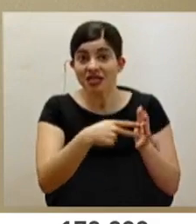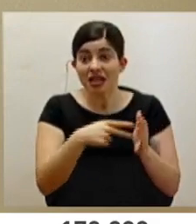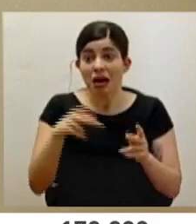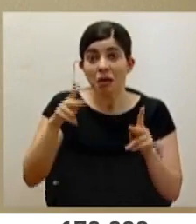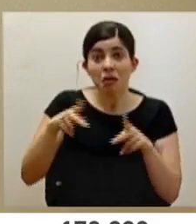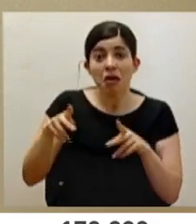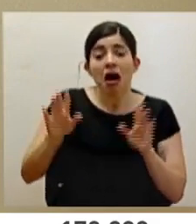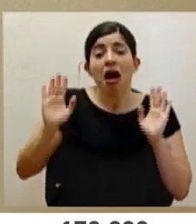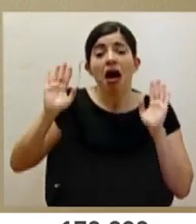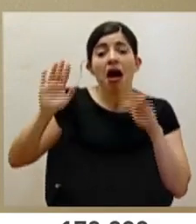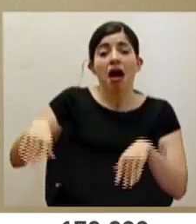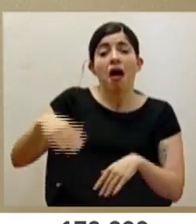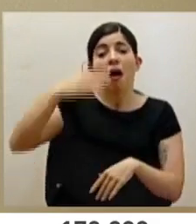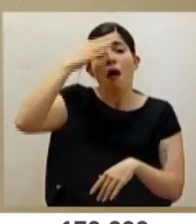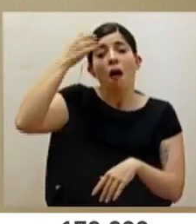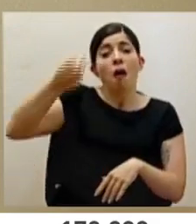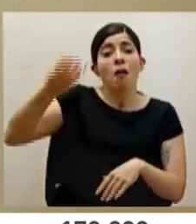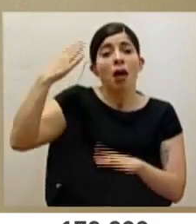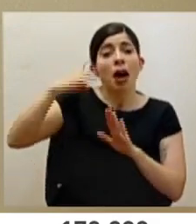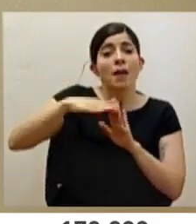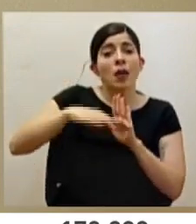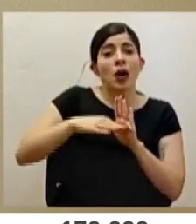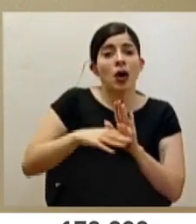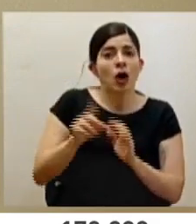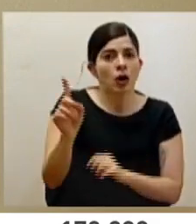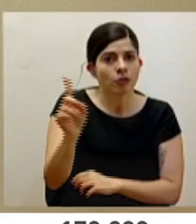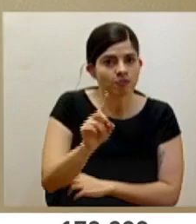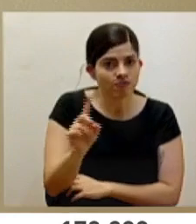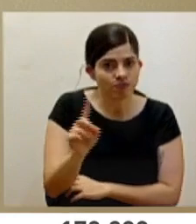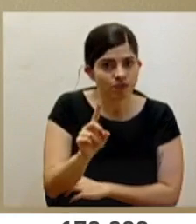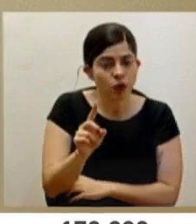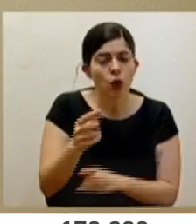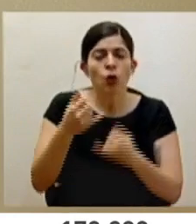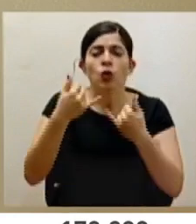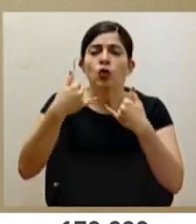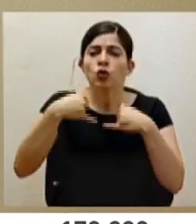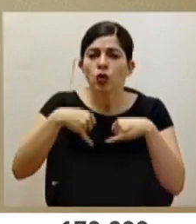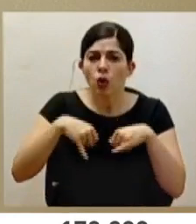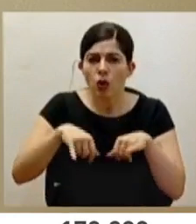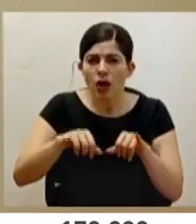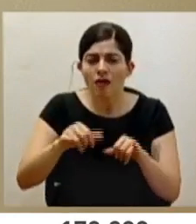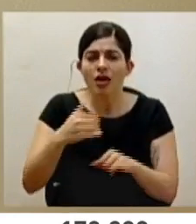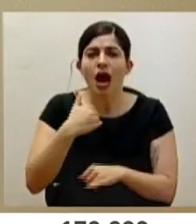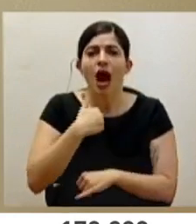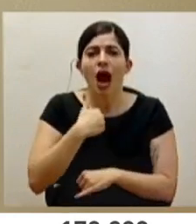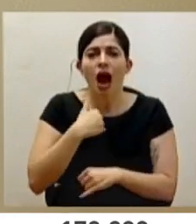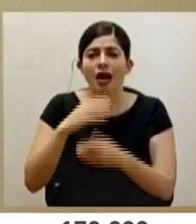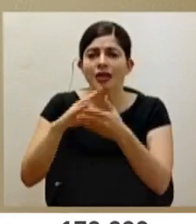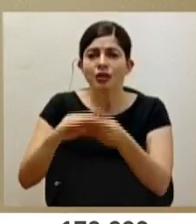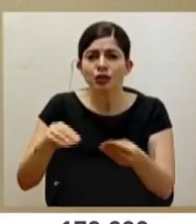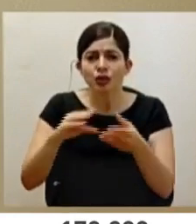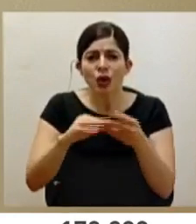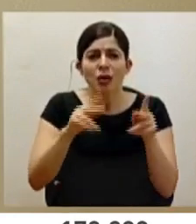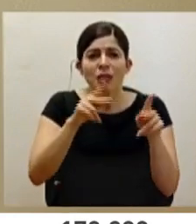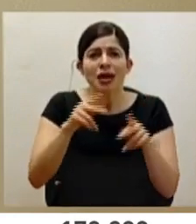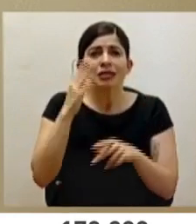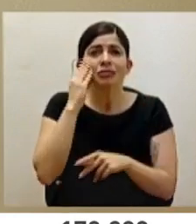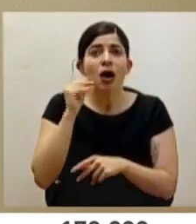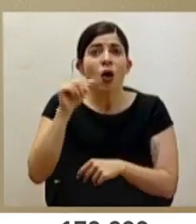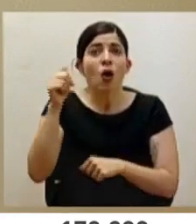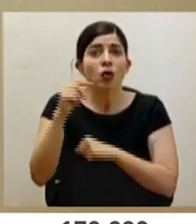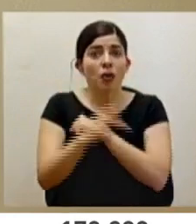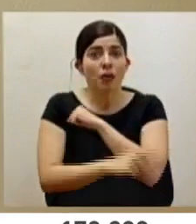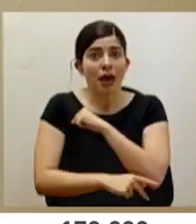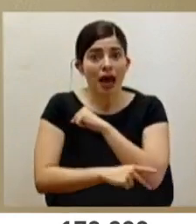tenemos que relajarnos y olvidarnos de los protocolos. Insistimos, todavía hay historias, hay experiencias en otros países